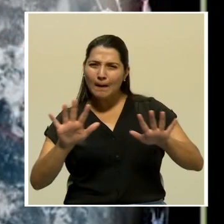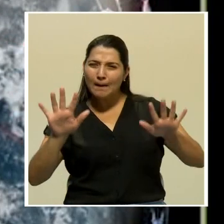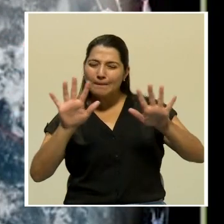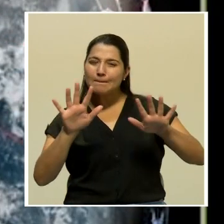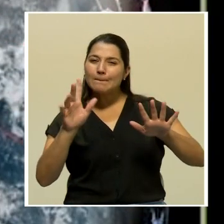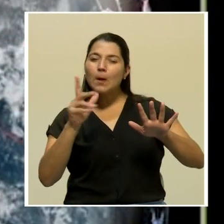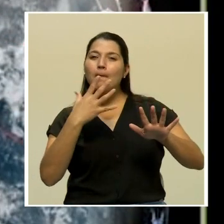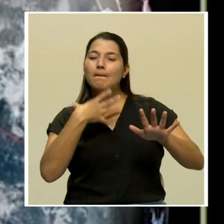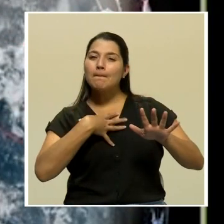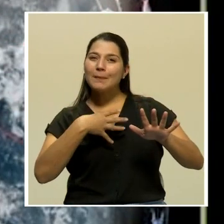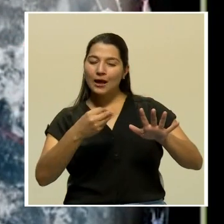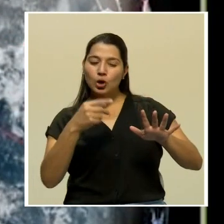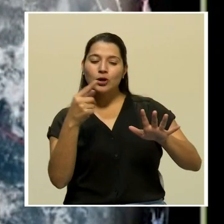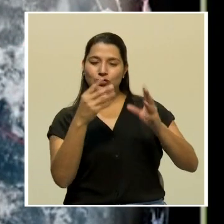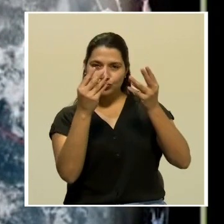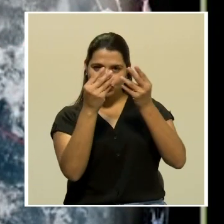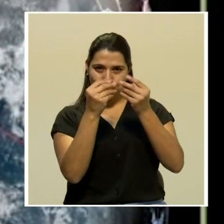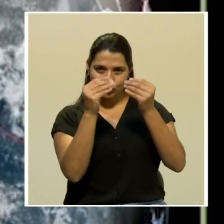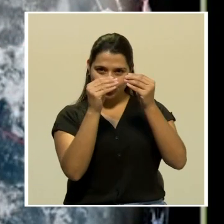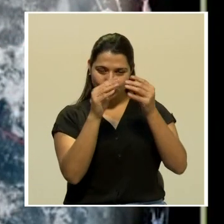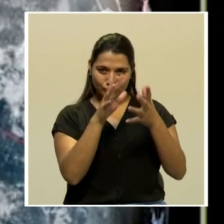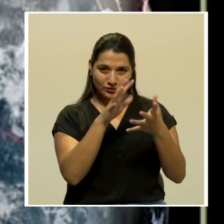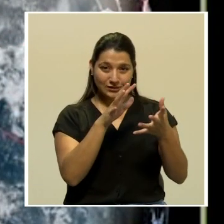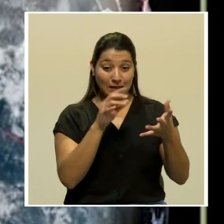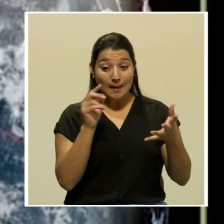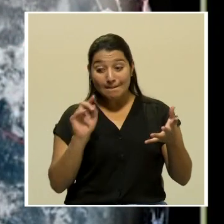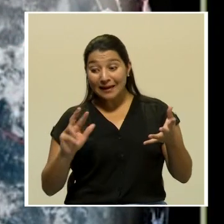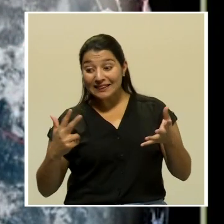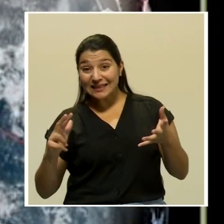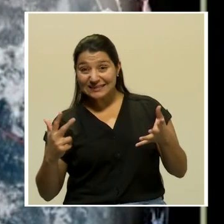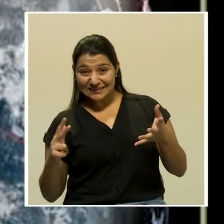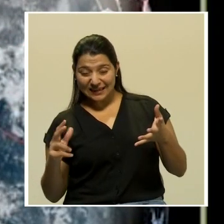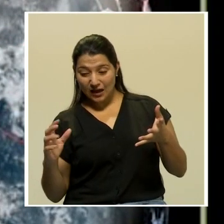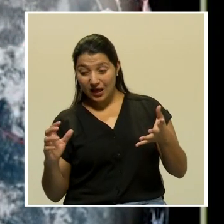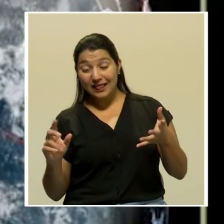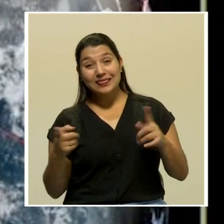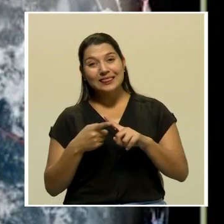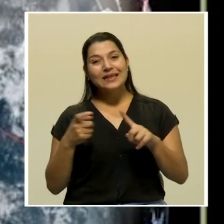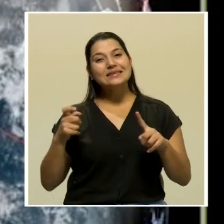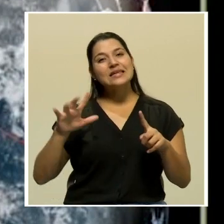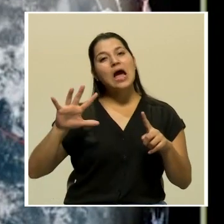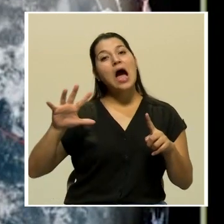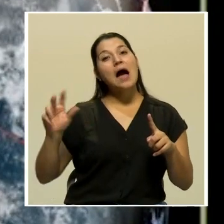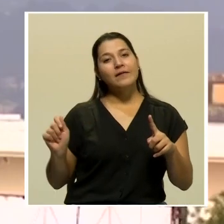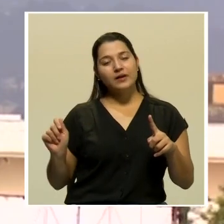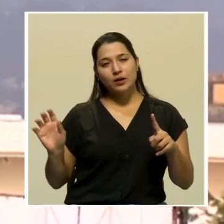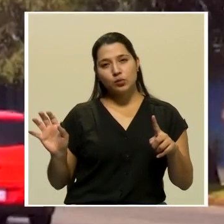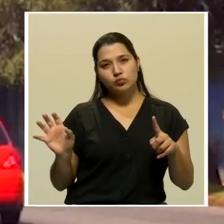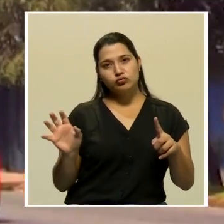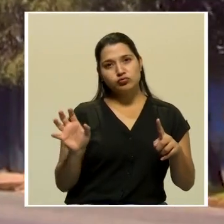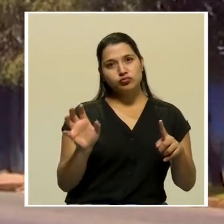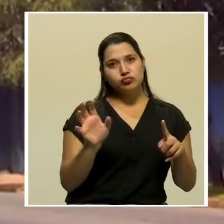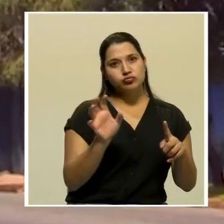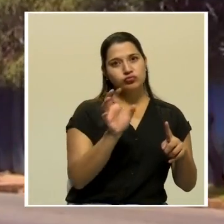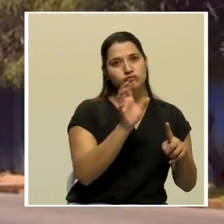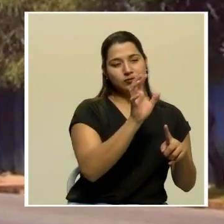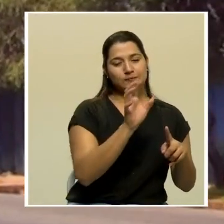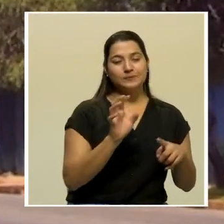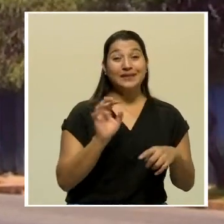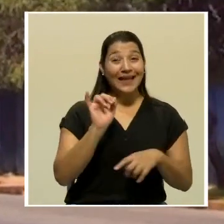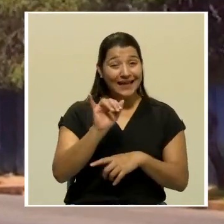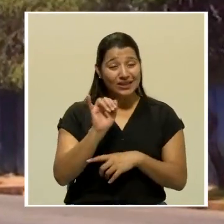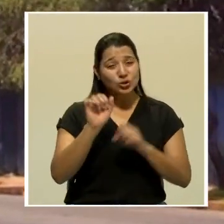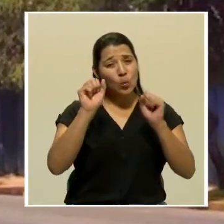masa que viene saliendo del continente africano y se dirige hacia nuestra región. Estas partículas pueden